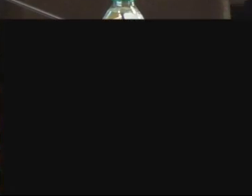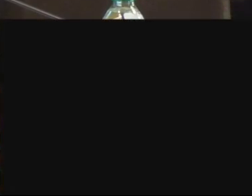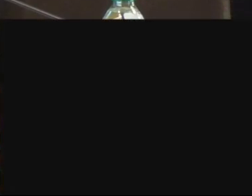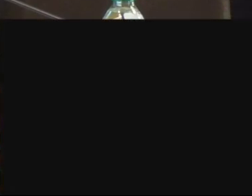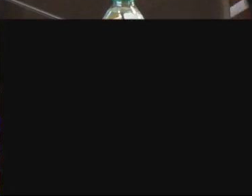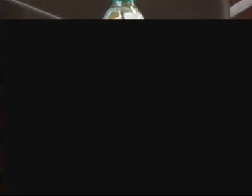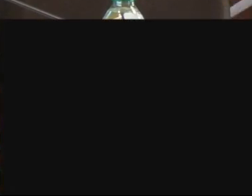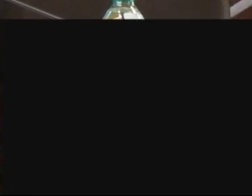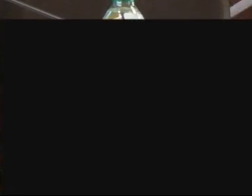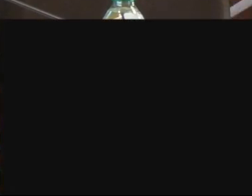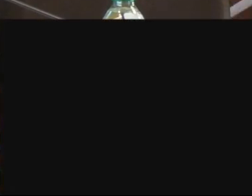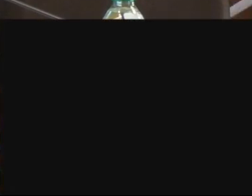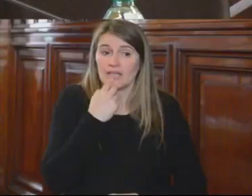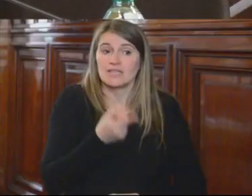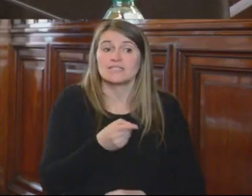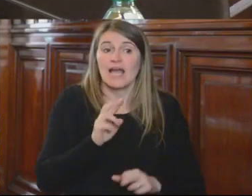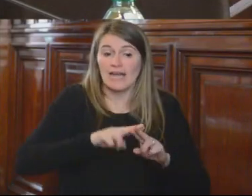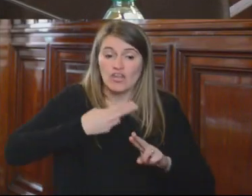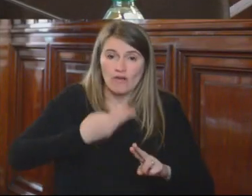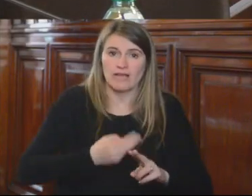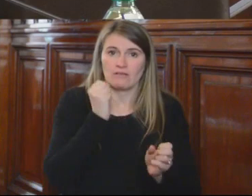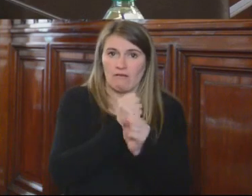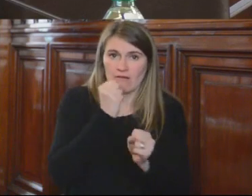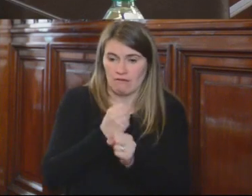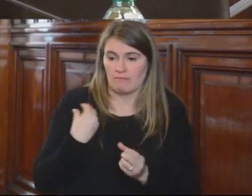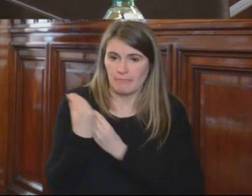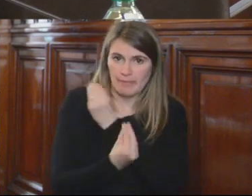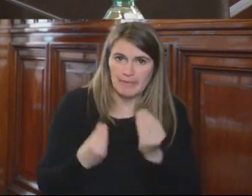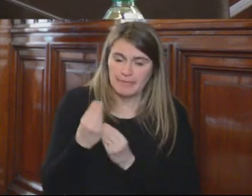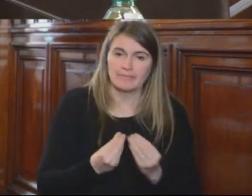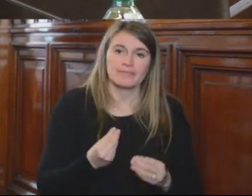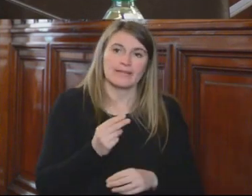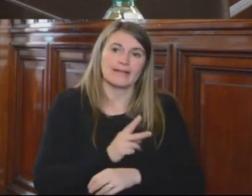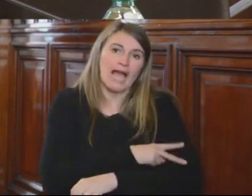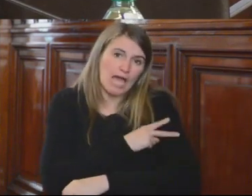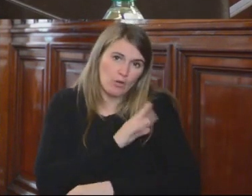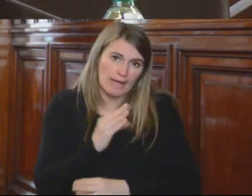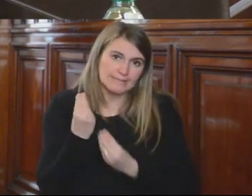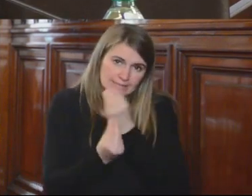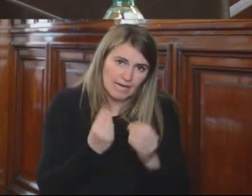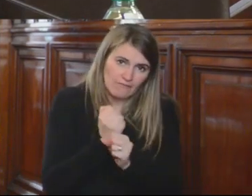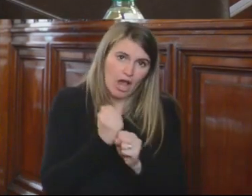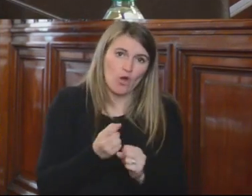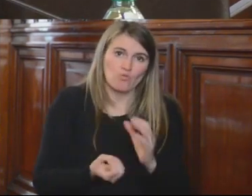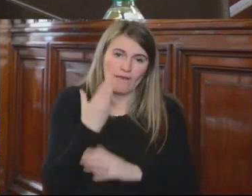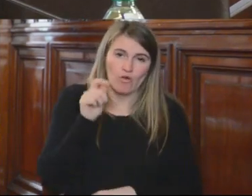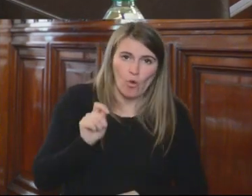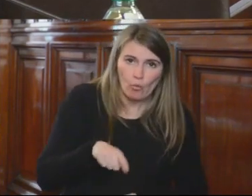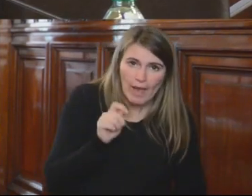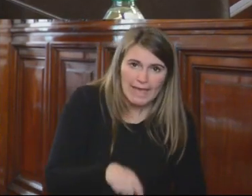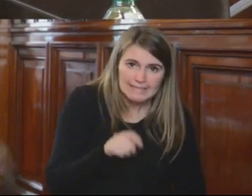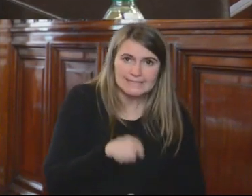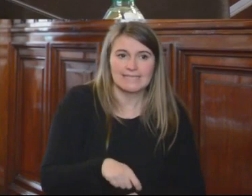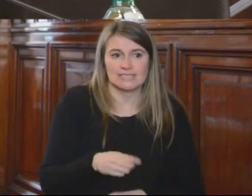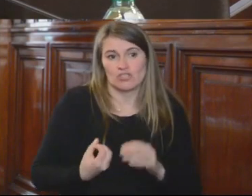para la renovación de cargos de juezas y jueces transitorios y la incorporación a la carrera judicial de los nuevos